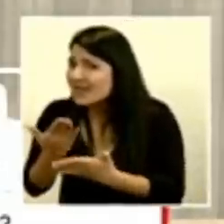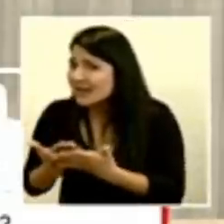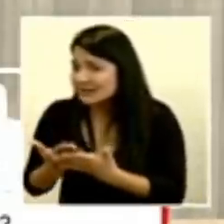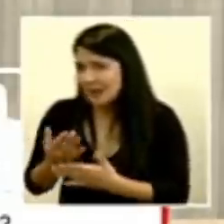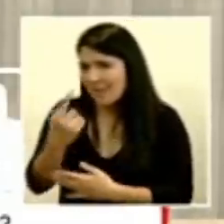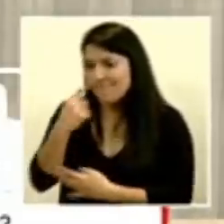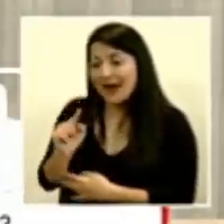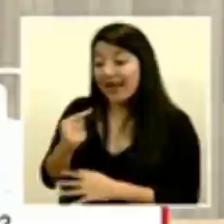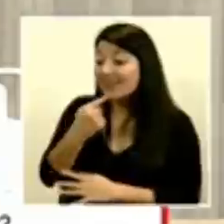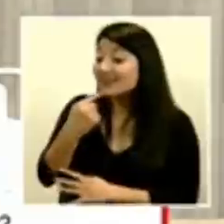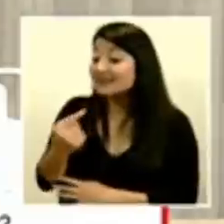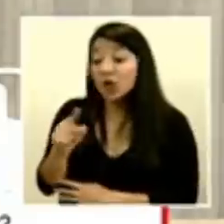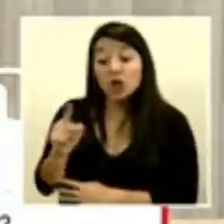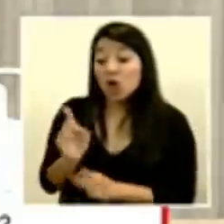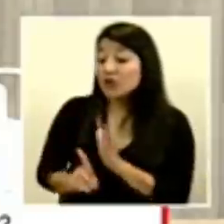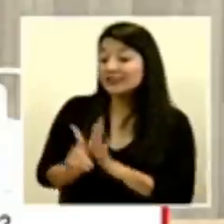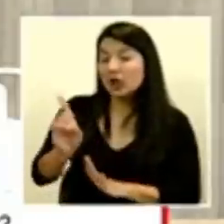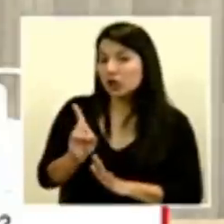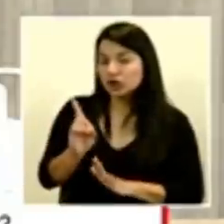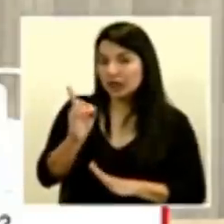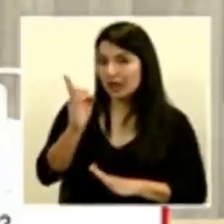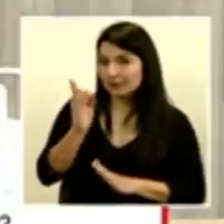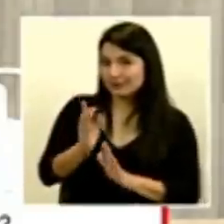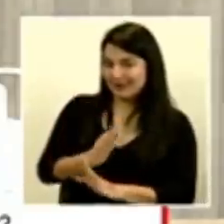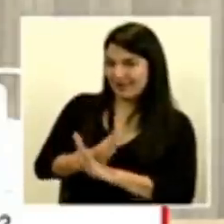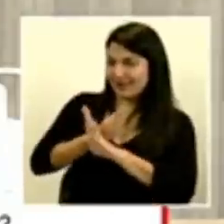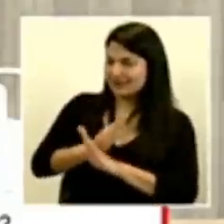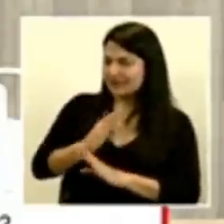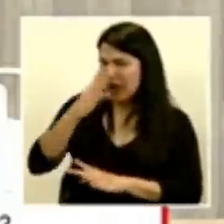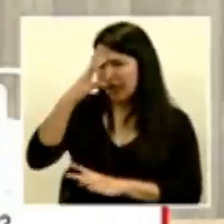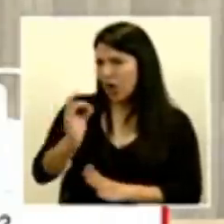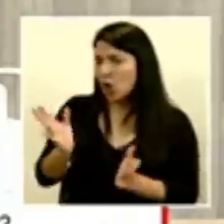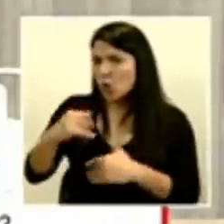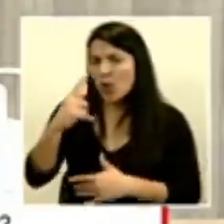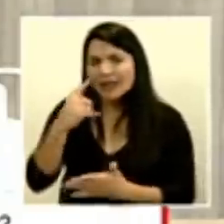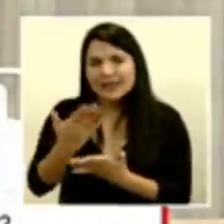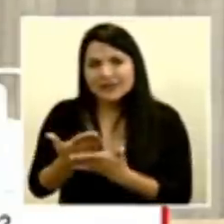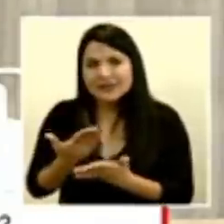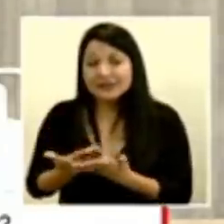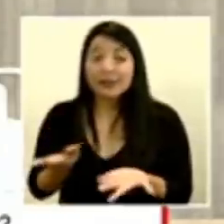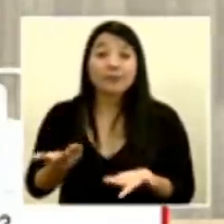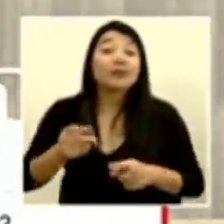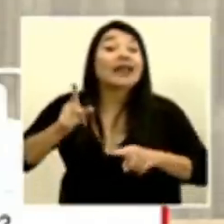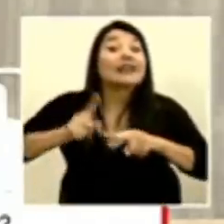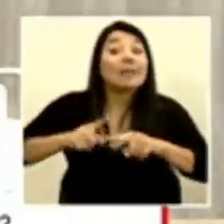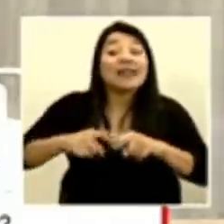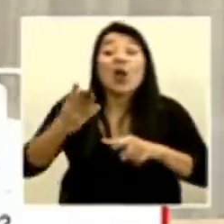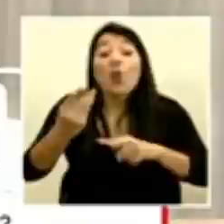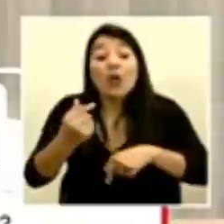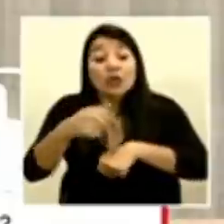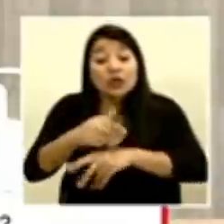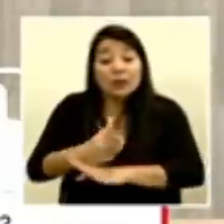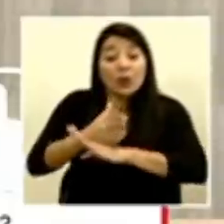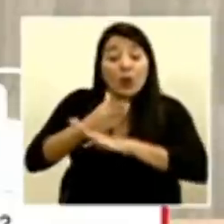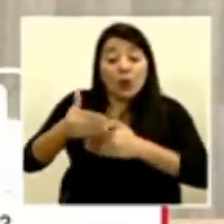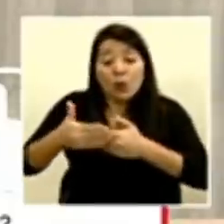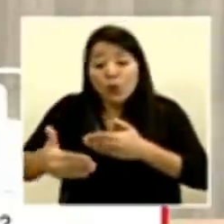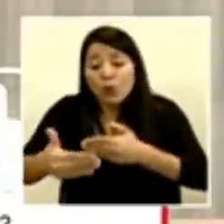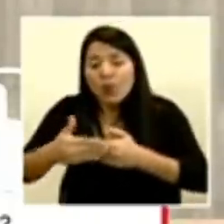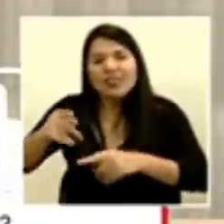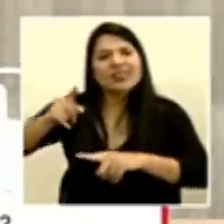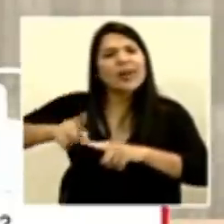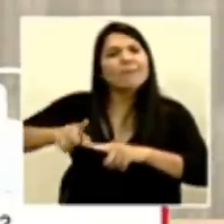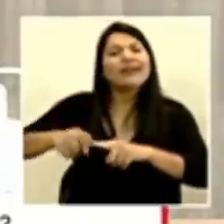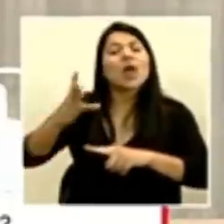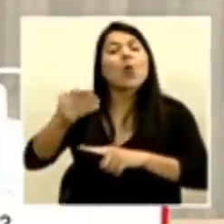cada vez más avanzando en el conocimiento, por ejemplo, de la cantidad de anticuerpos que las personas van desarrollando. Los anticuerpos